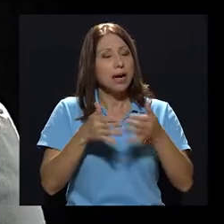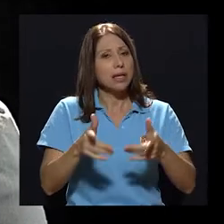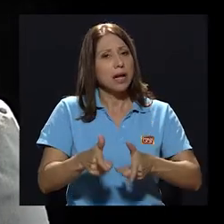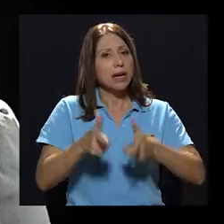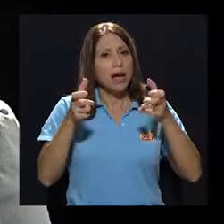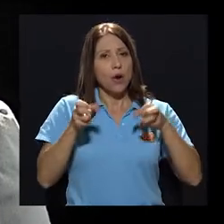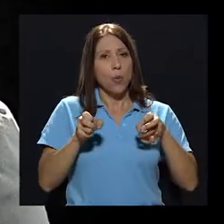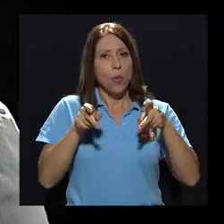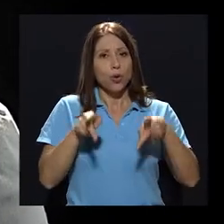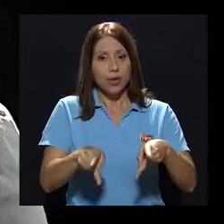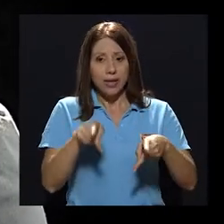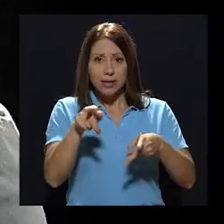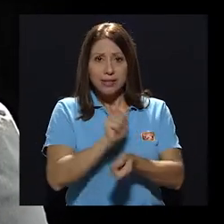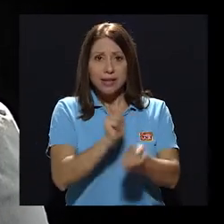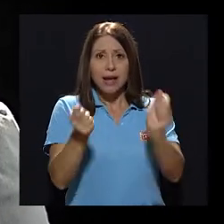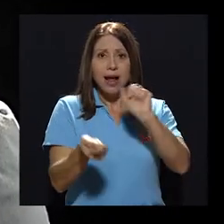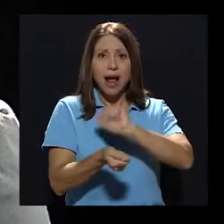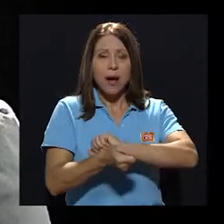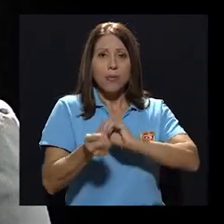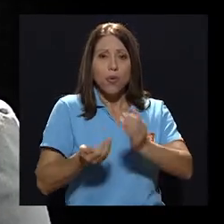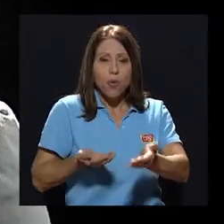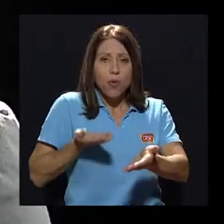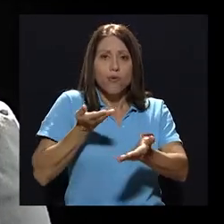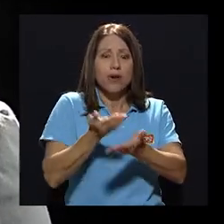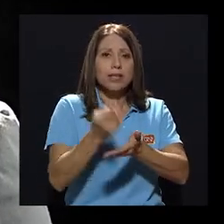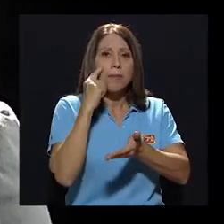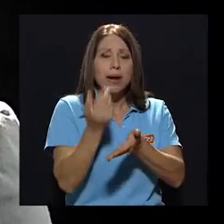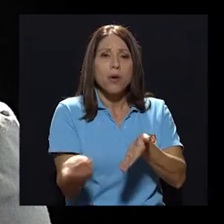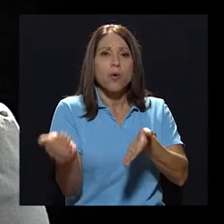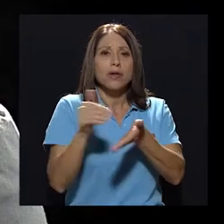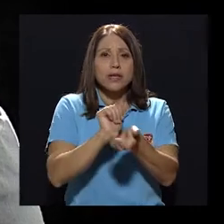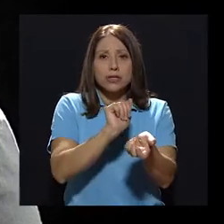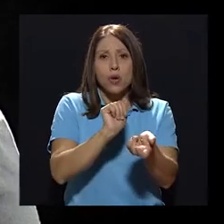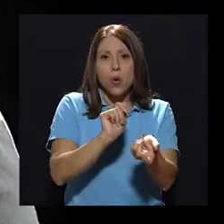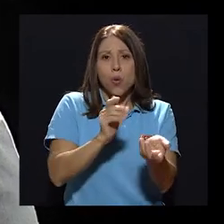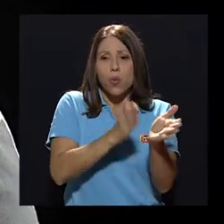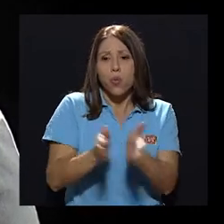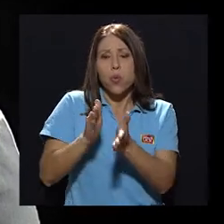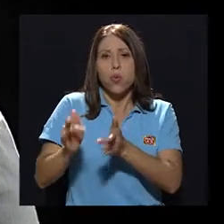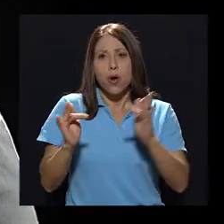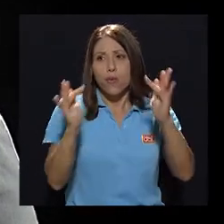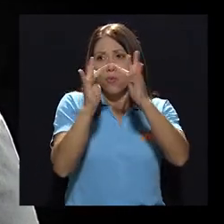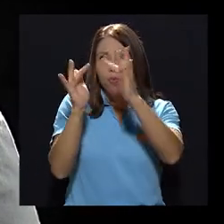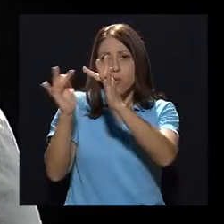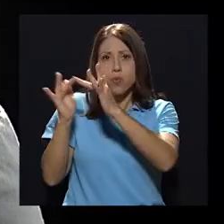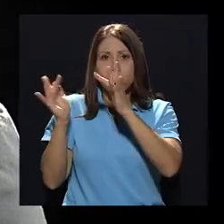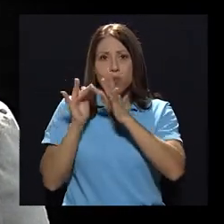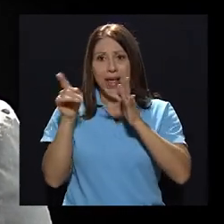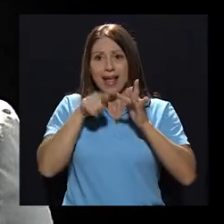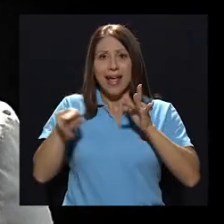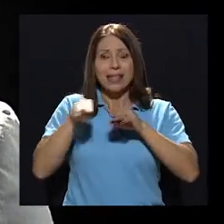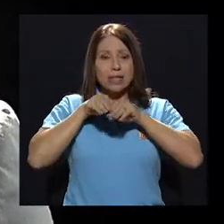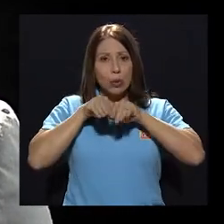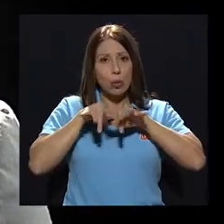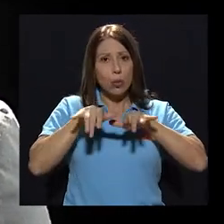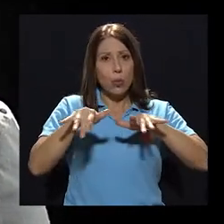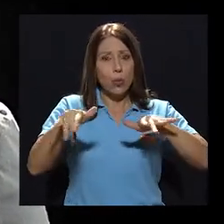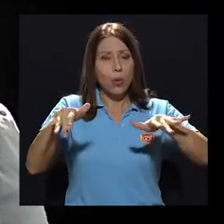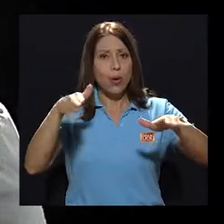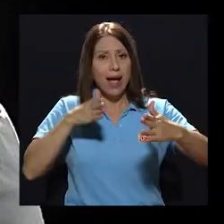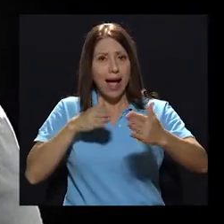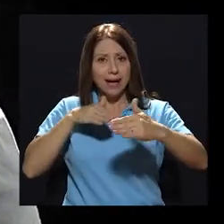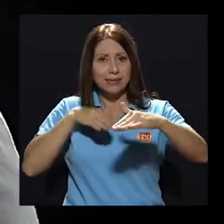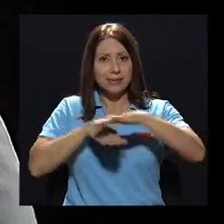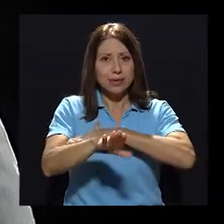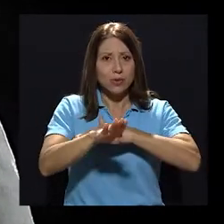oportunidad que este cambio ofrece para reordenar las frecuencias y garantizar un mayor acceso de ellas, hemos